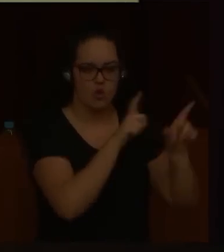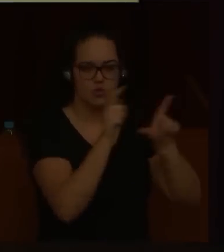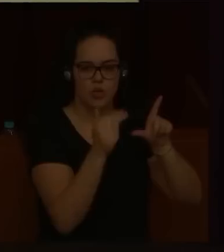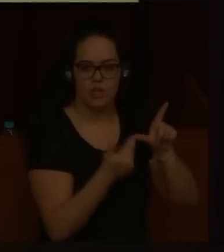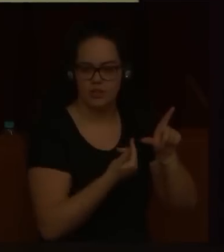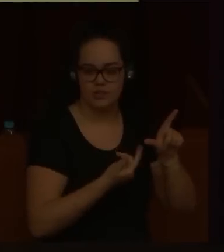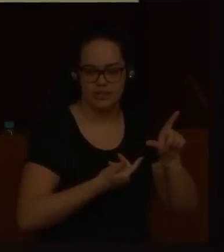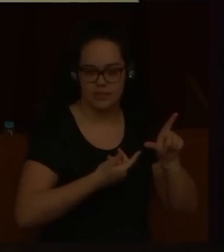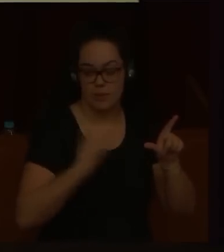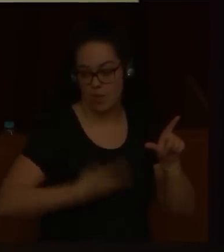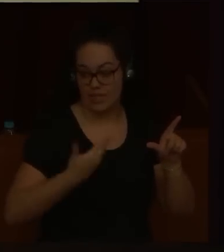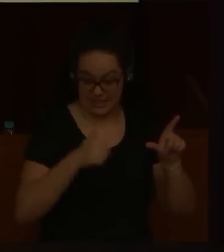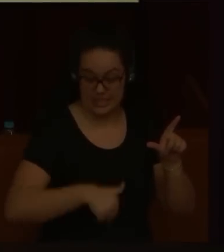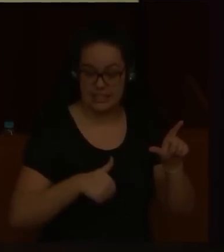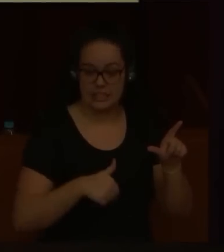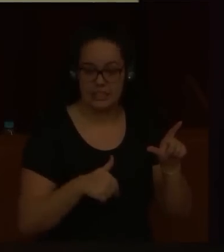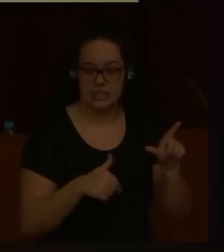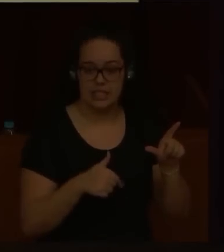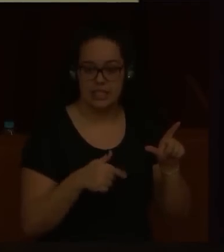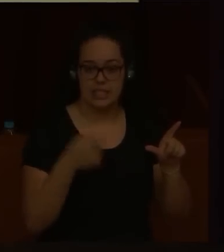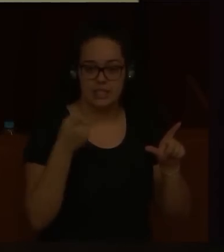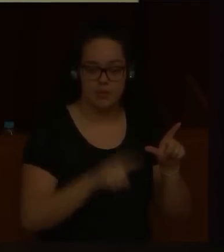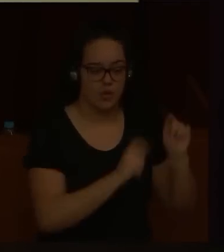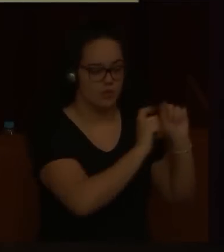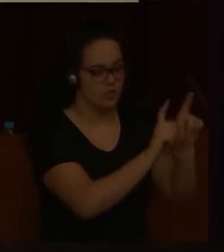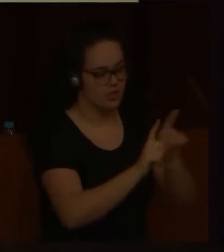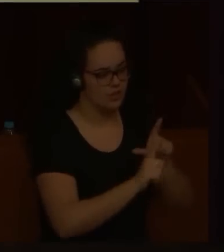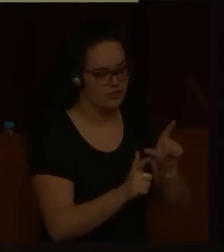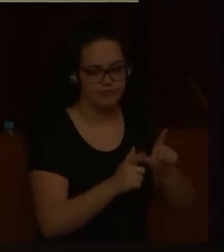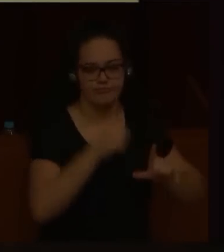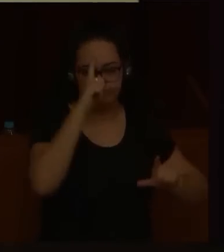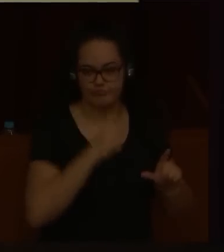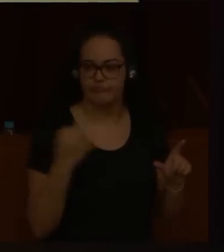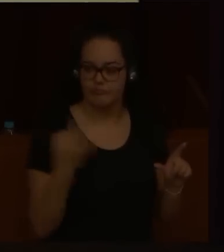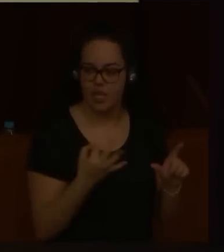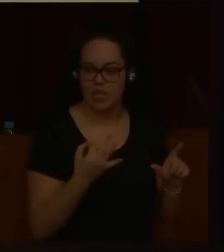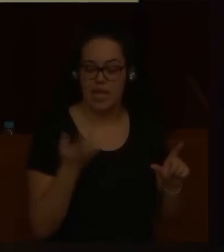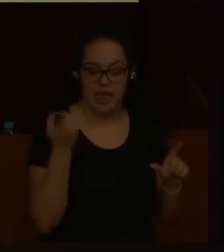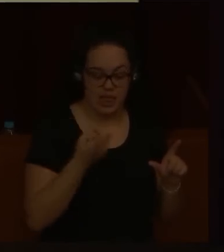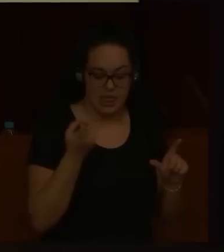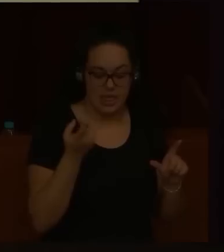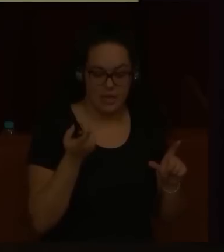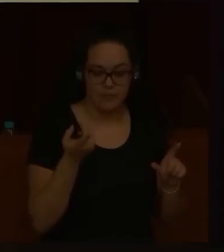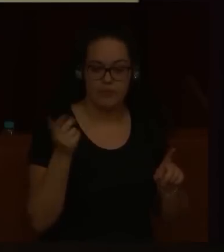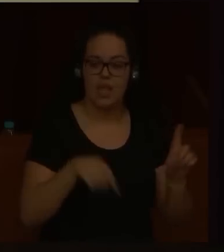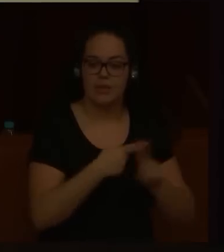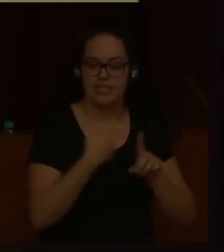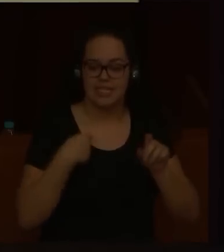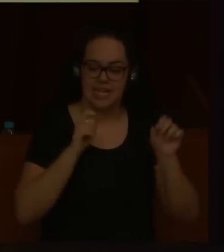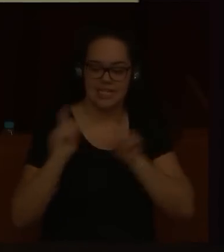género y configurando una exposición memorable que realmente, además, en las salas del antiguo Museo